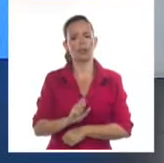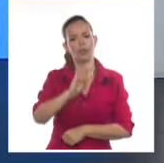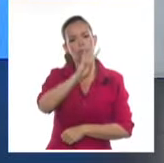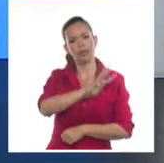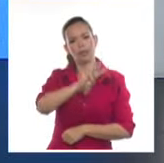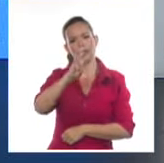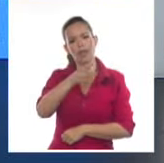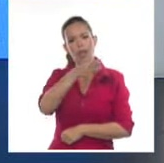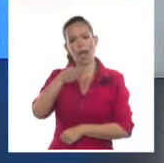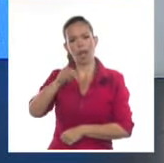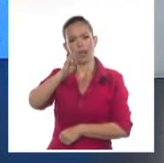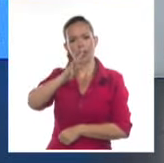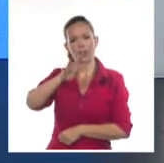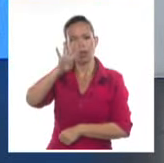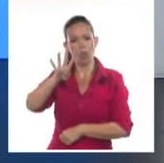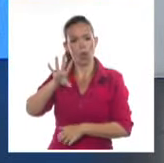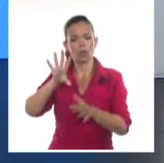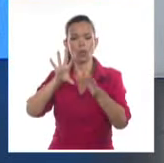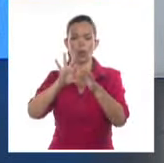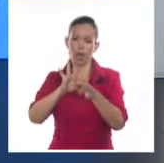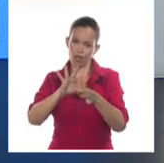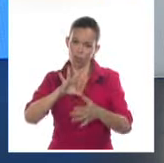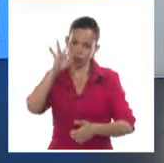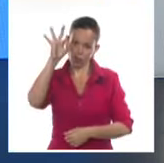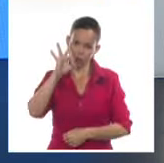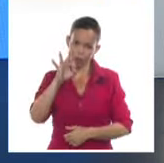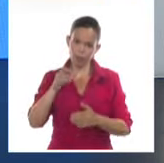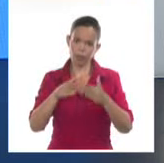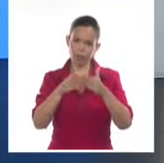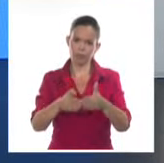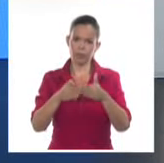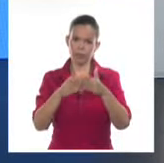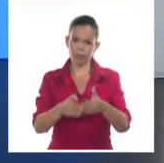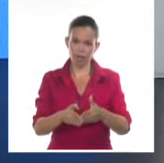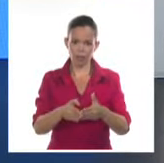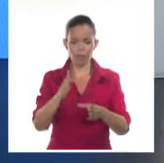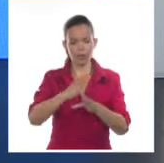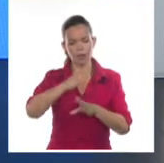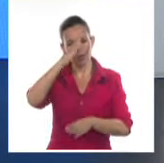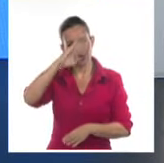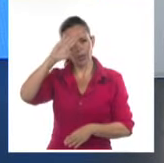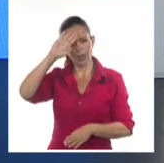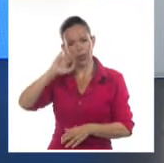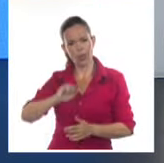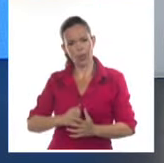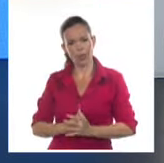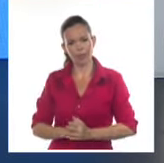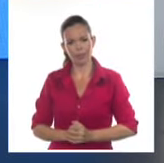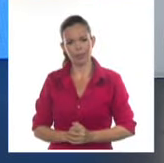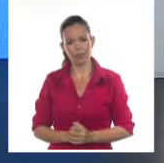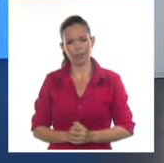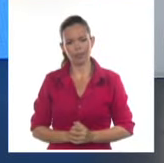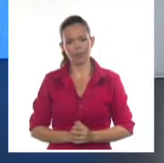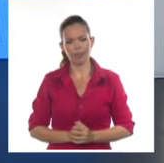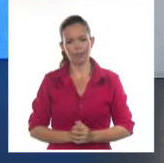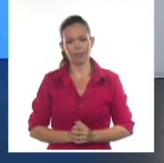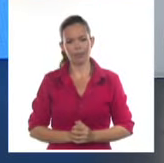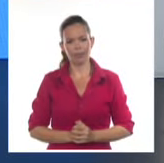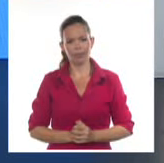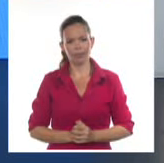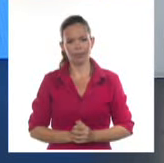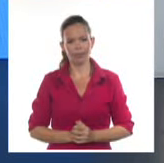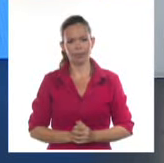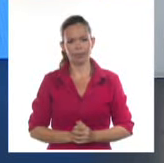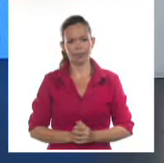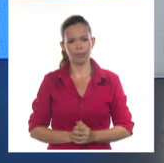hasta 34 grados en la provincia de Granma y Santiago de Cuba, pueden ser superiores en algunos puntos del interior de estas provincias del